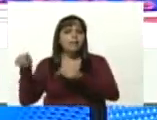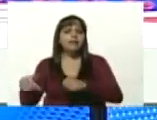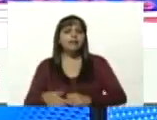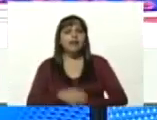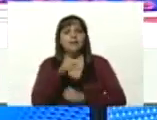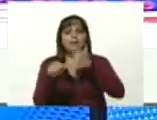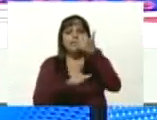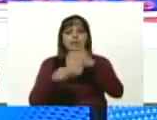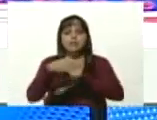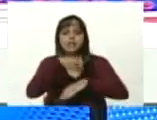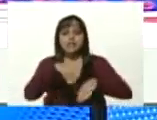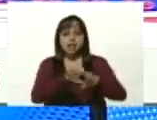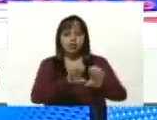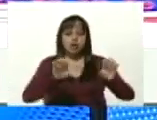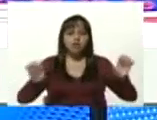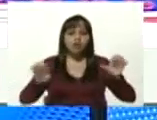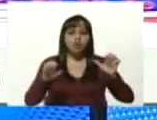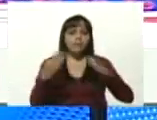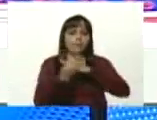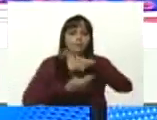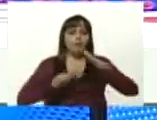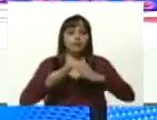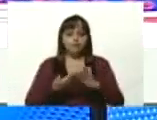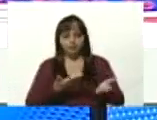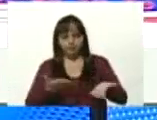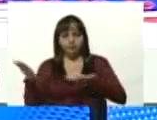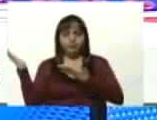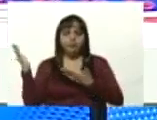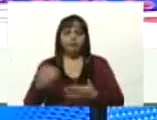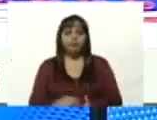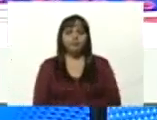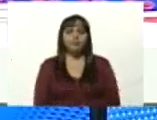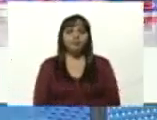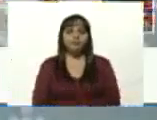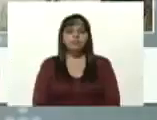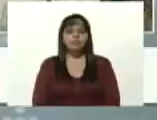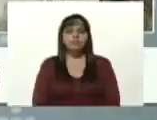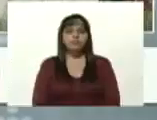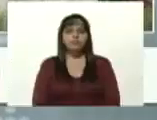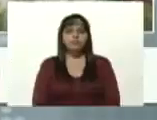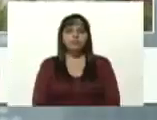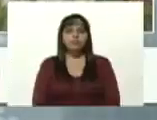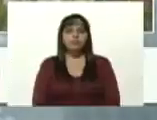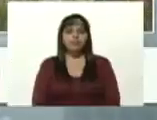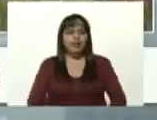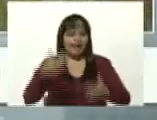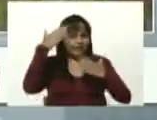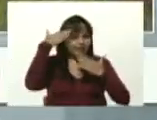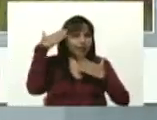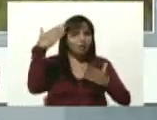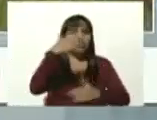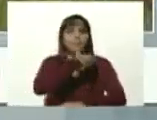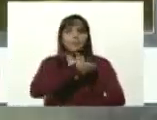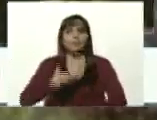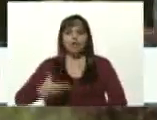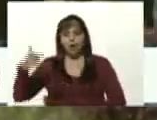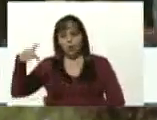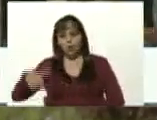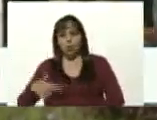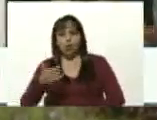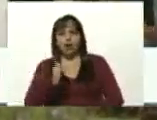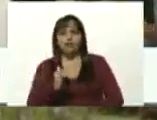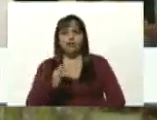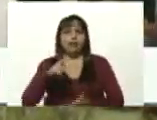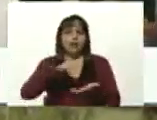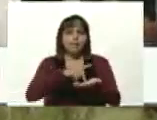viceministra de educación primaria adelante saludos presidente hoy estamos acá desde